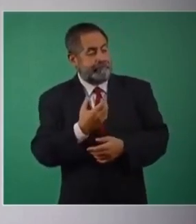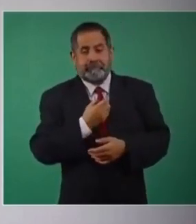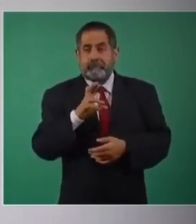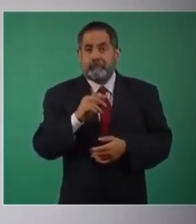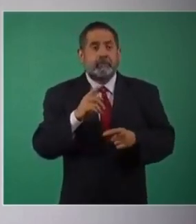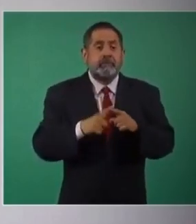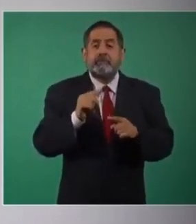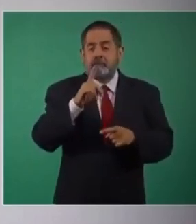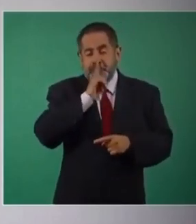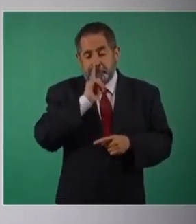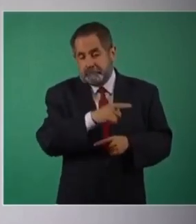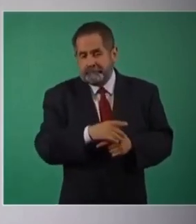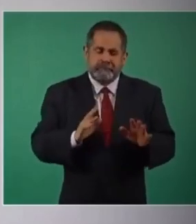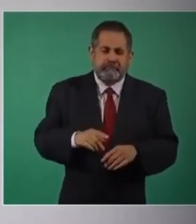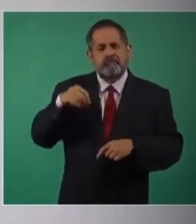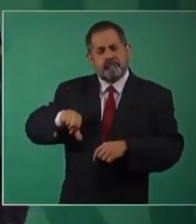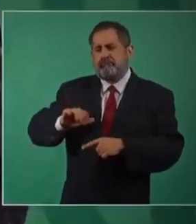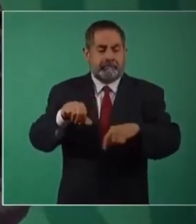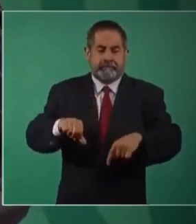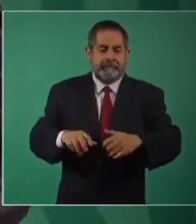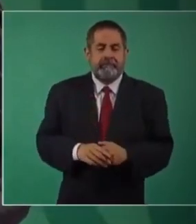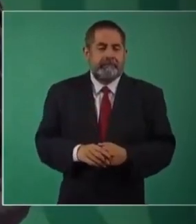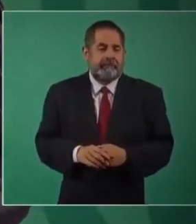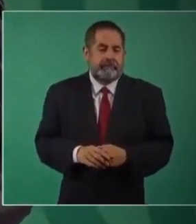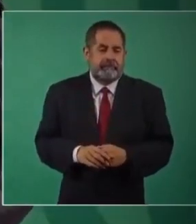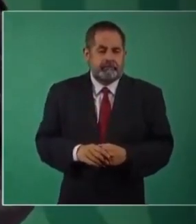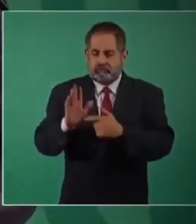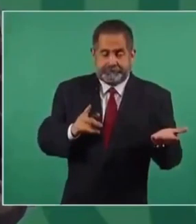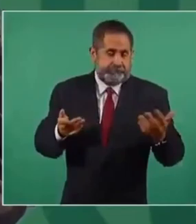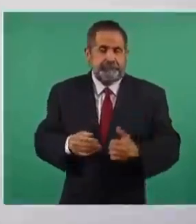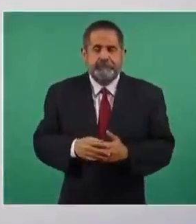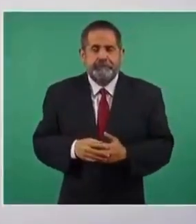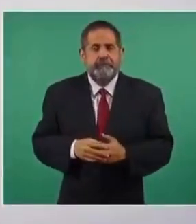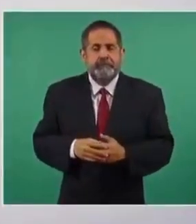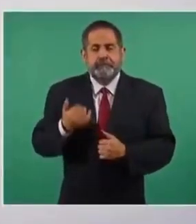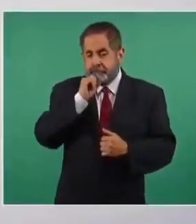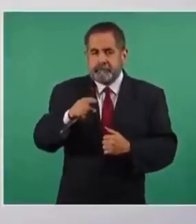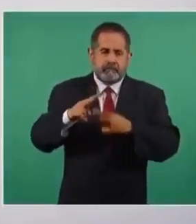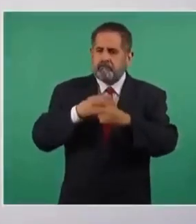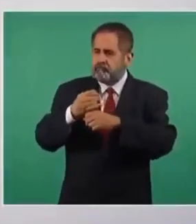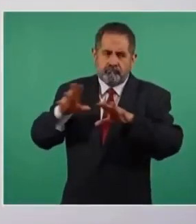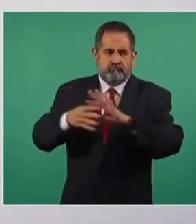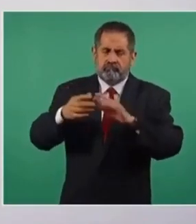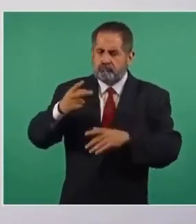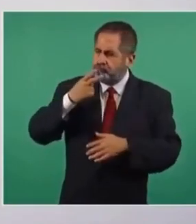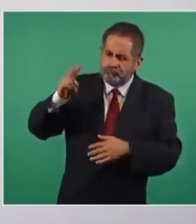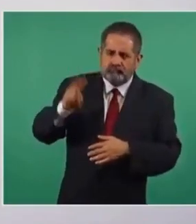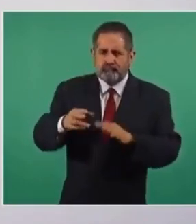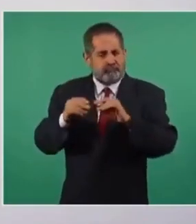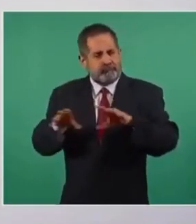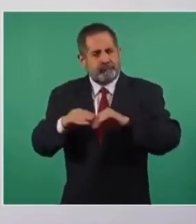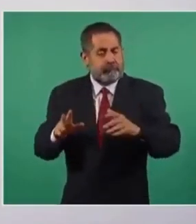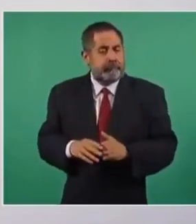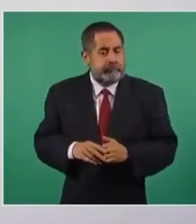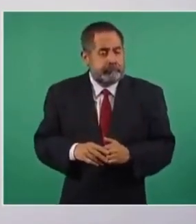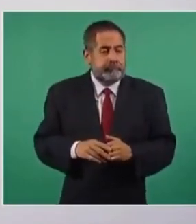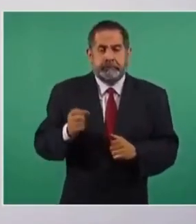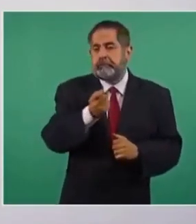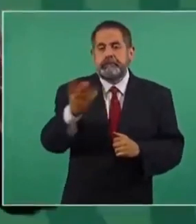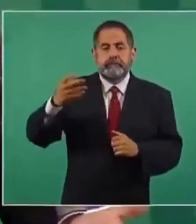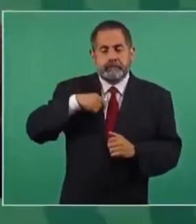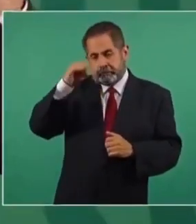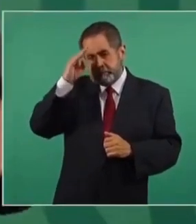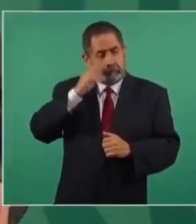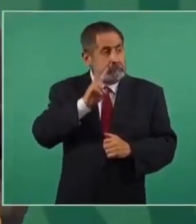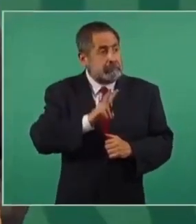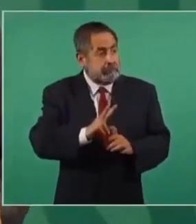aquí los vamos a estar exponiendo y también informándole a la gente. Porque hay quienes se tragan